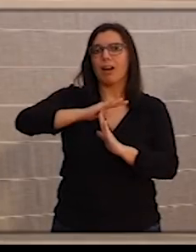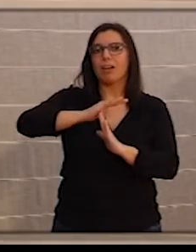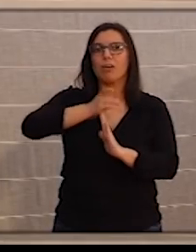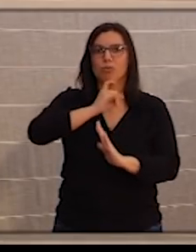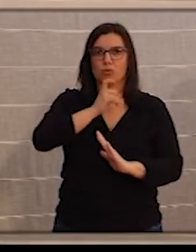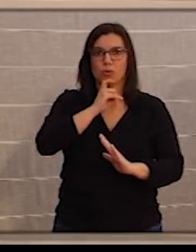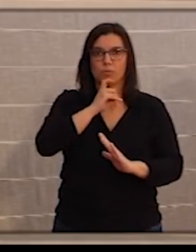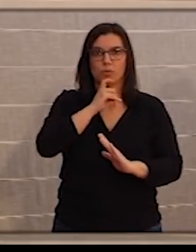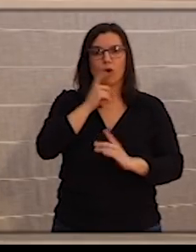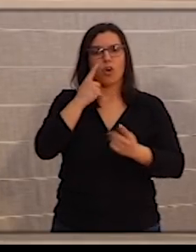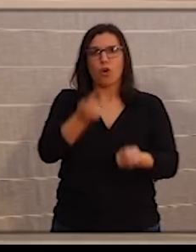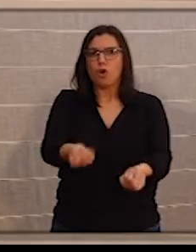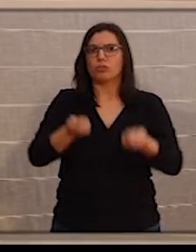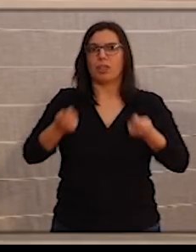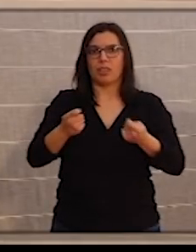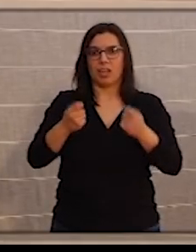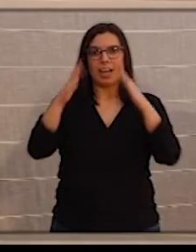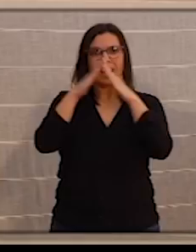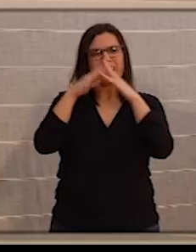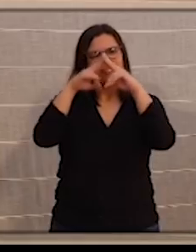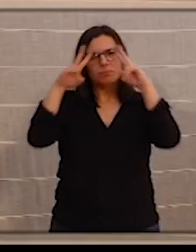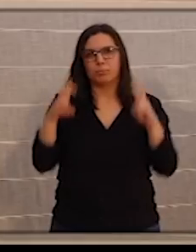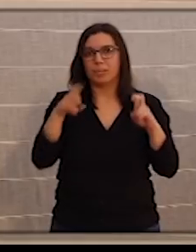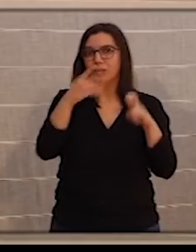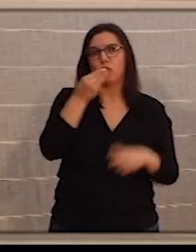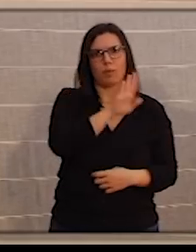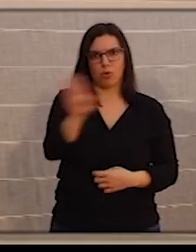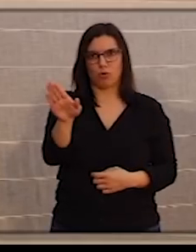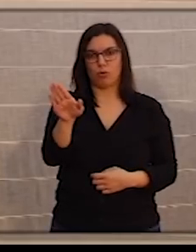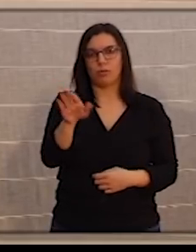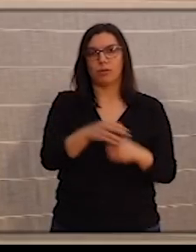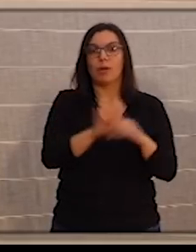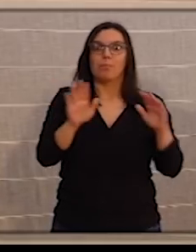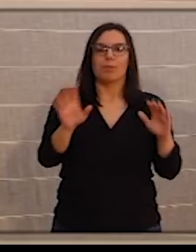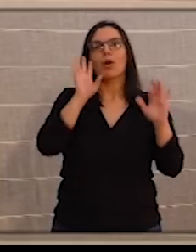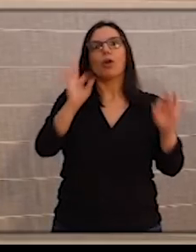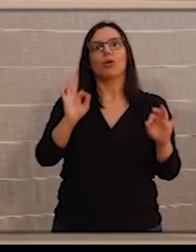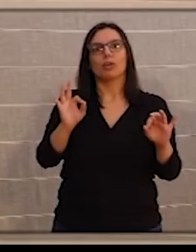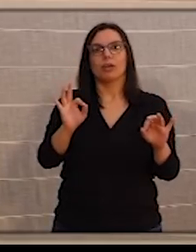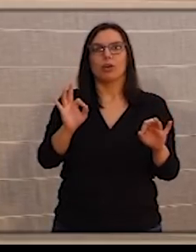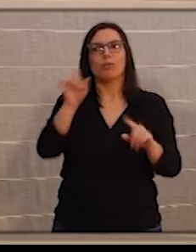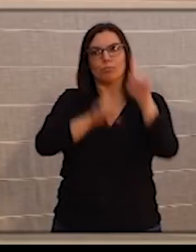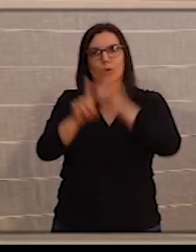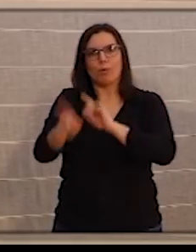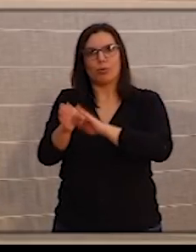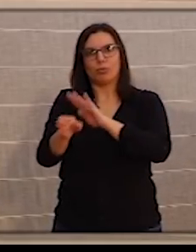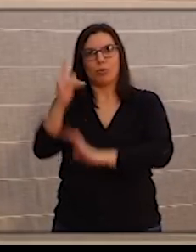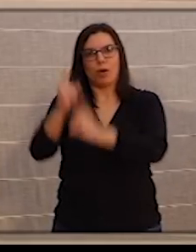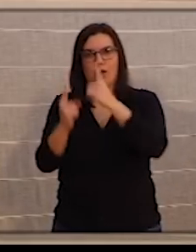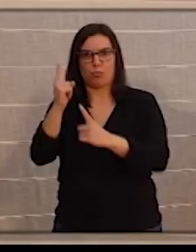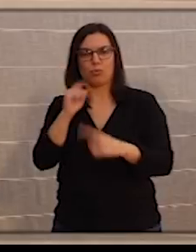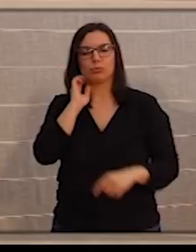medida de contención, de cuarentena social. Esa es la mejor medida. Pero seguiremos teniendo problemas. Si somos